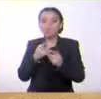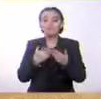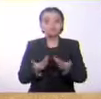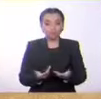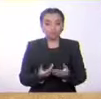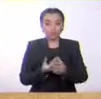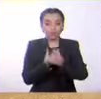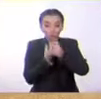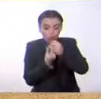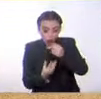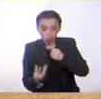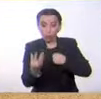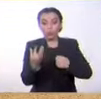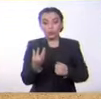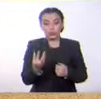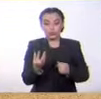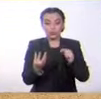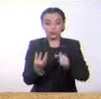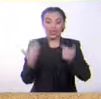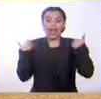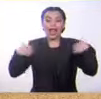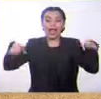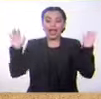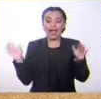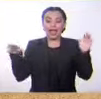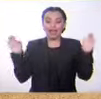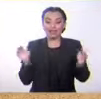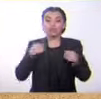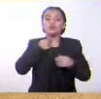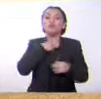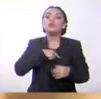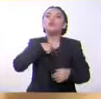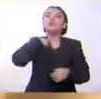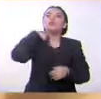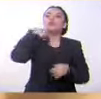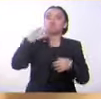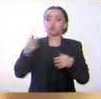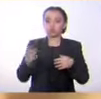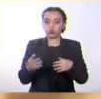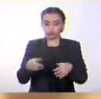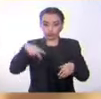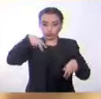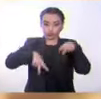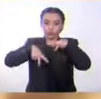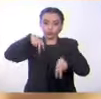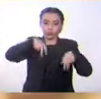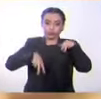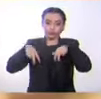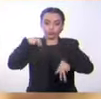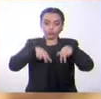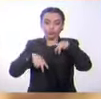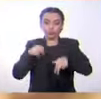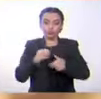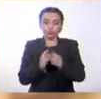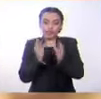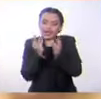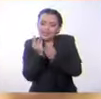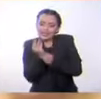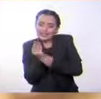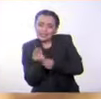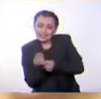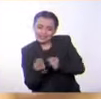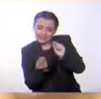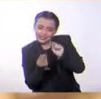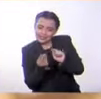las aves pertenecen a los de la avestruz. Por otro lado, los huevos más pequeños de las